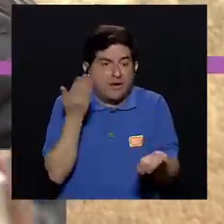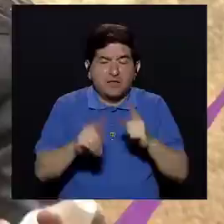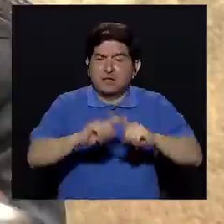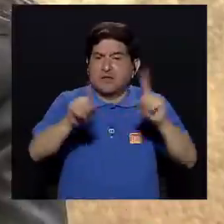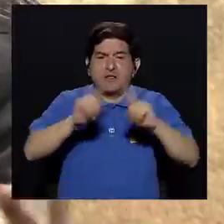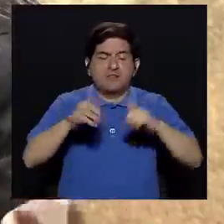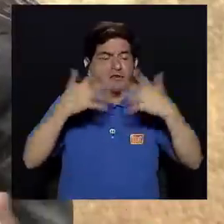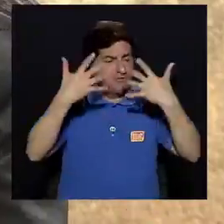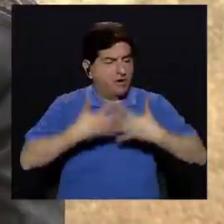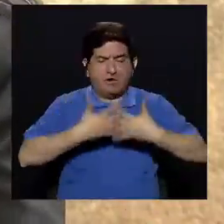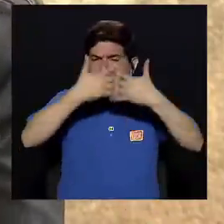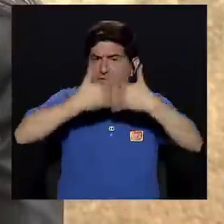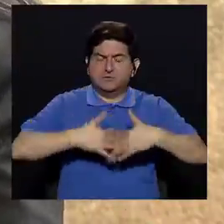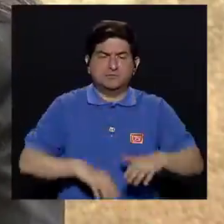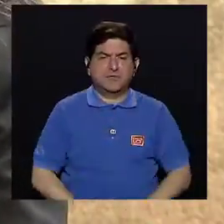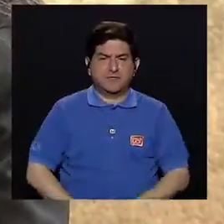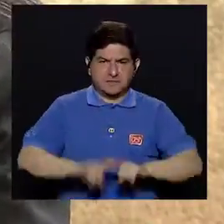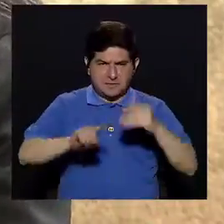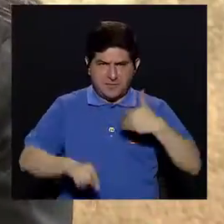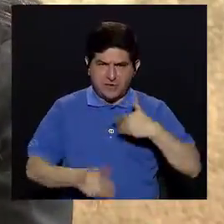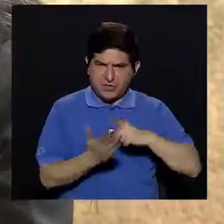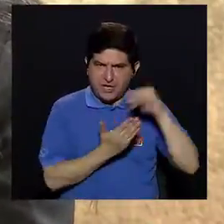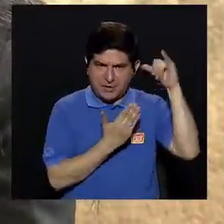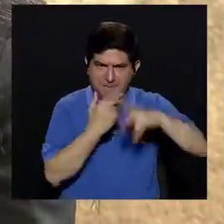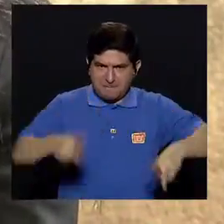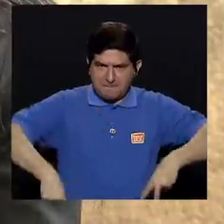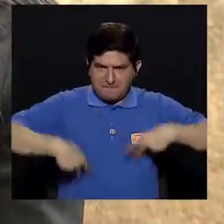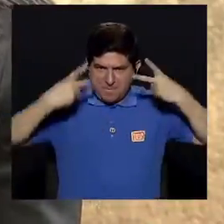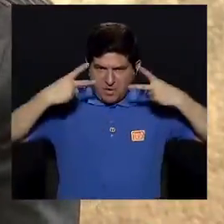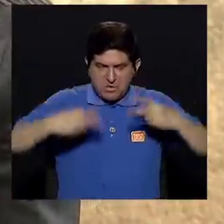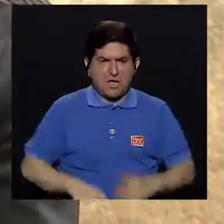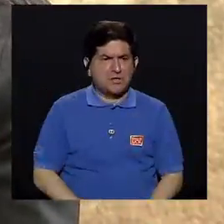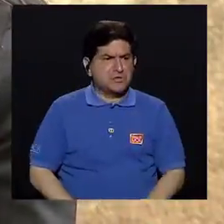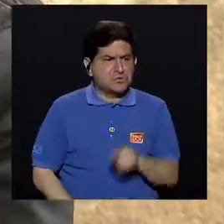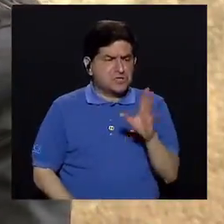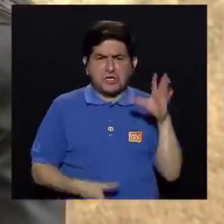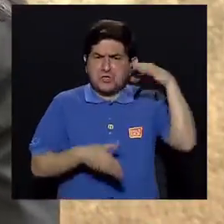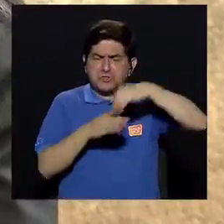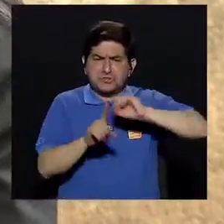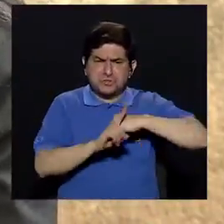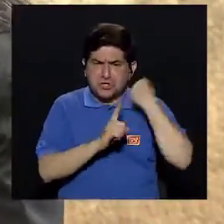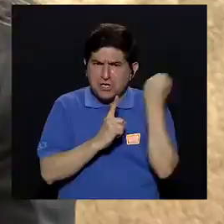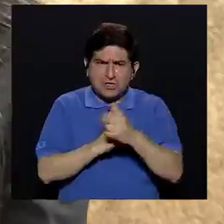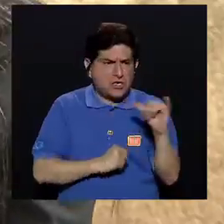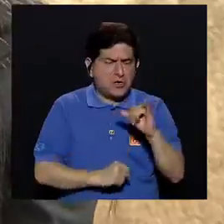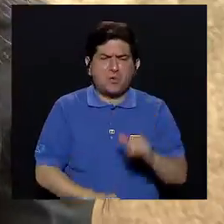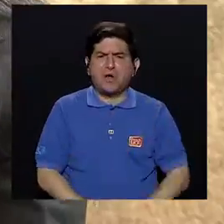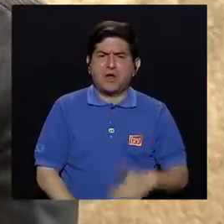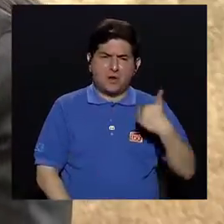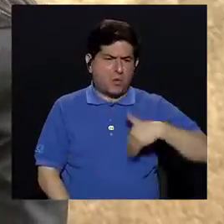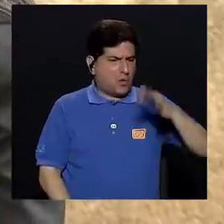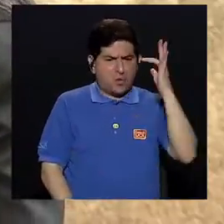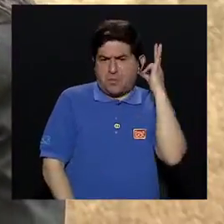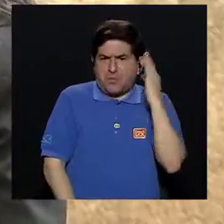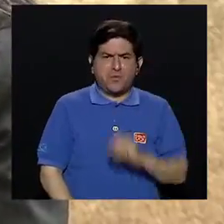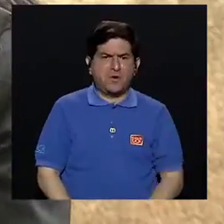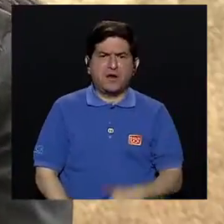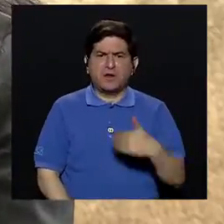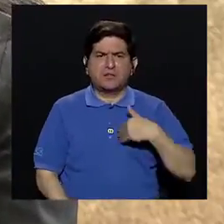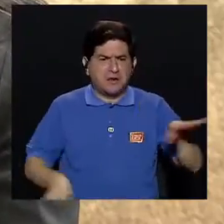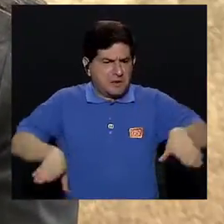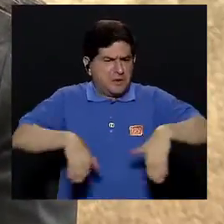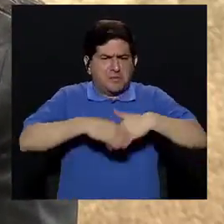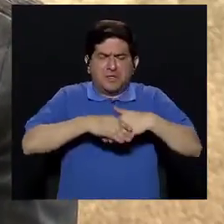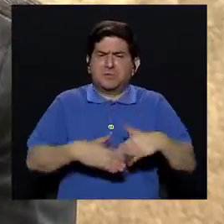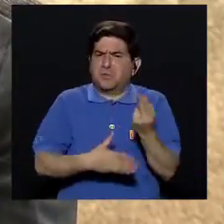sus diferentes empresas pero tienen sus proyectos de vida y se pueden incorporar a una sociedad también como hombre y como mujer teniendo un